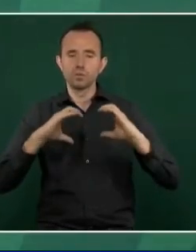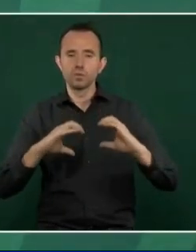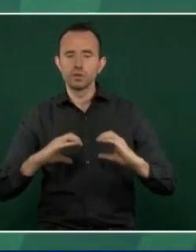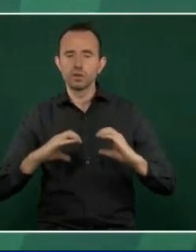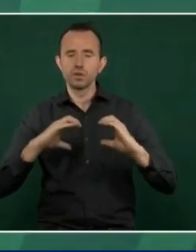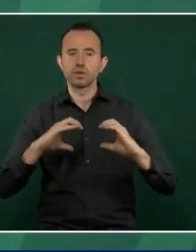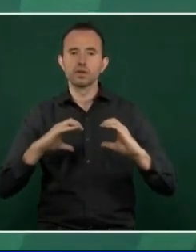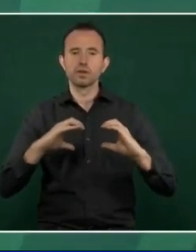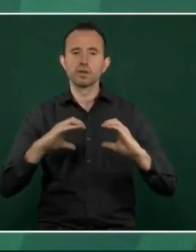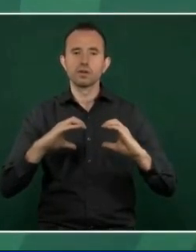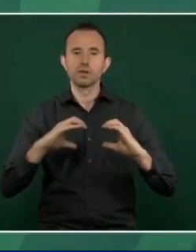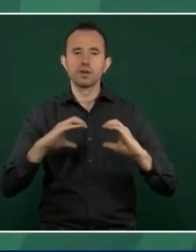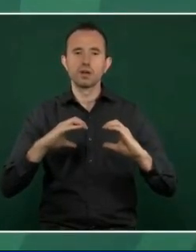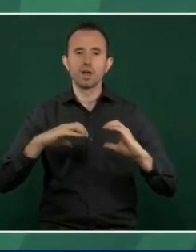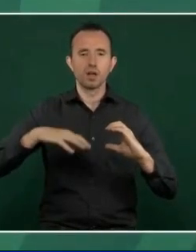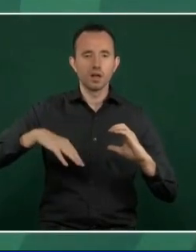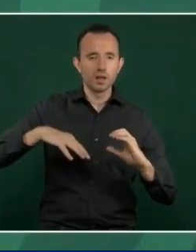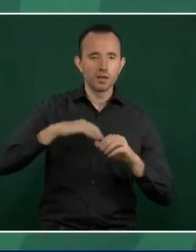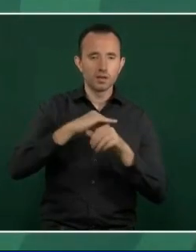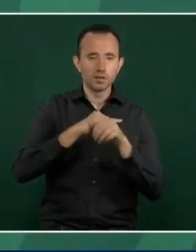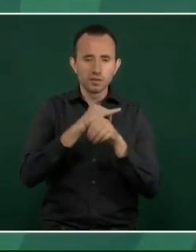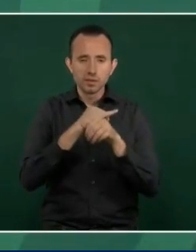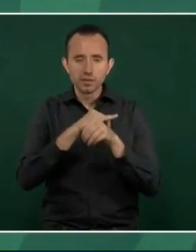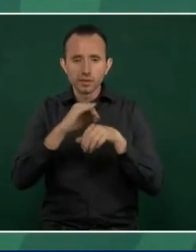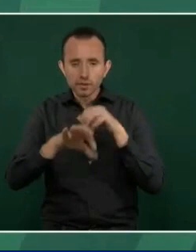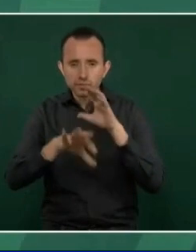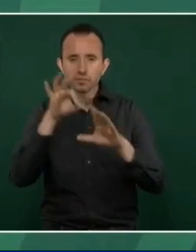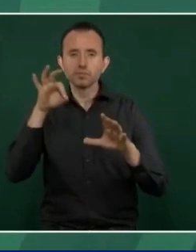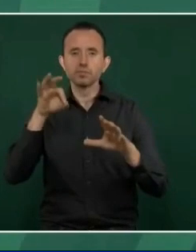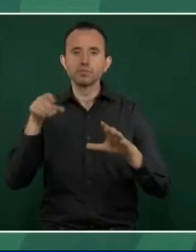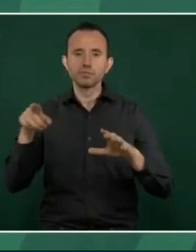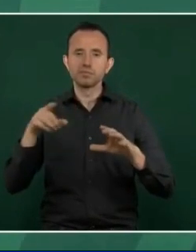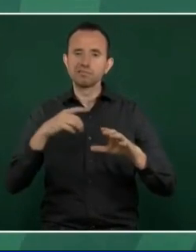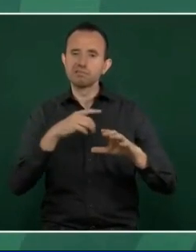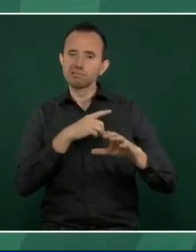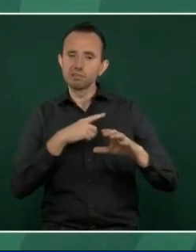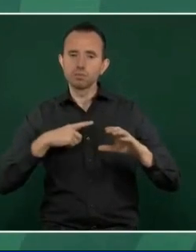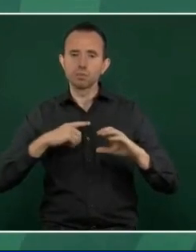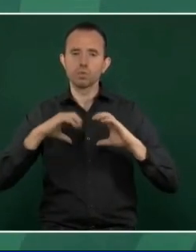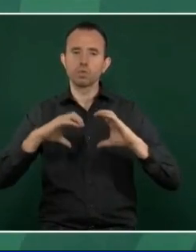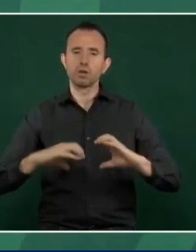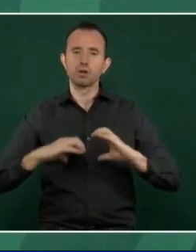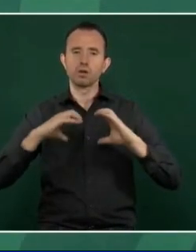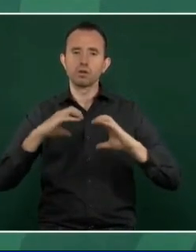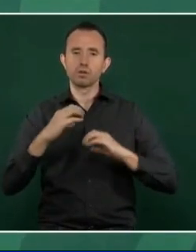debido proceso, pero esto es un asunto de Estado.